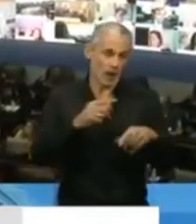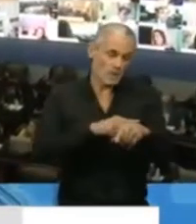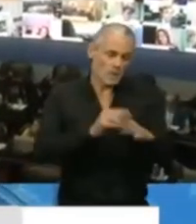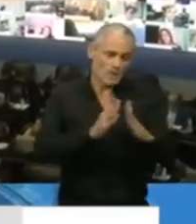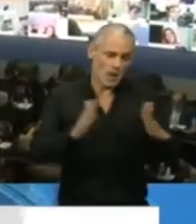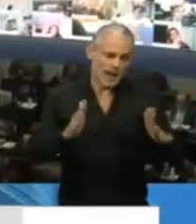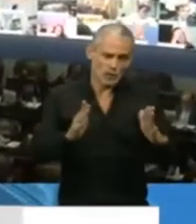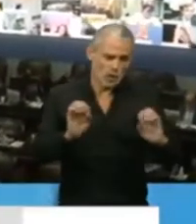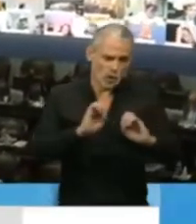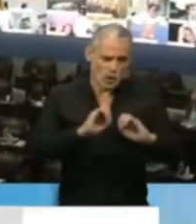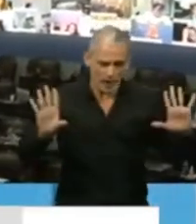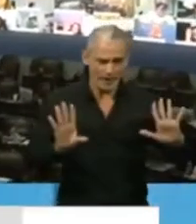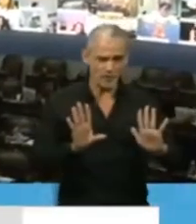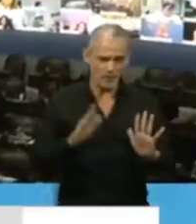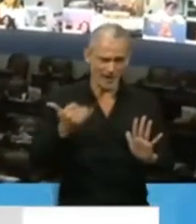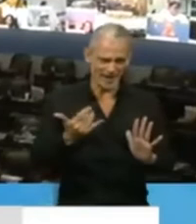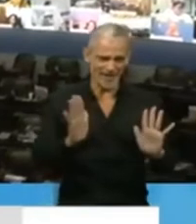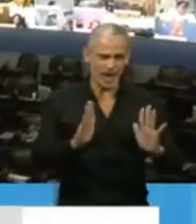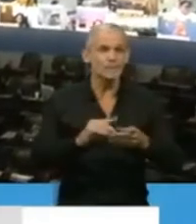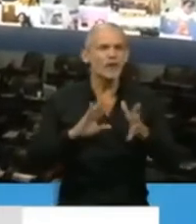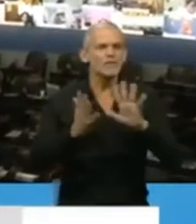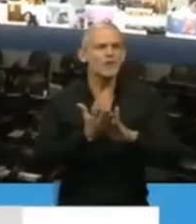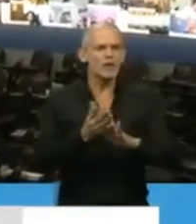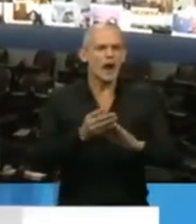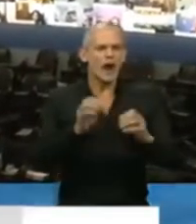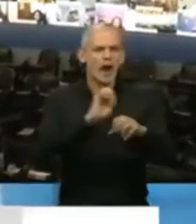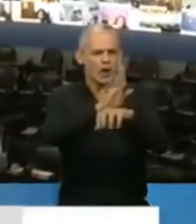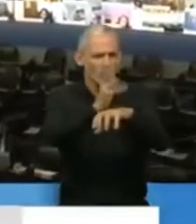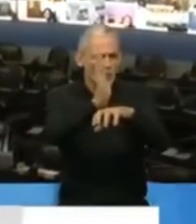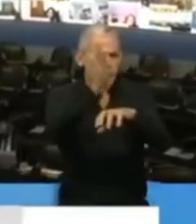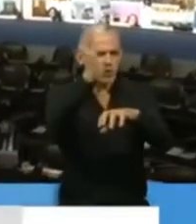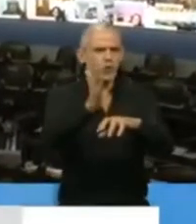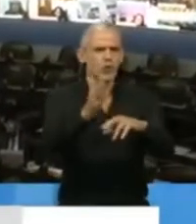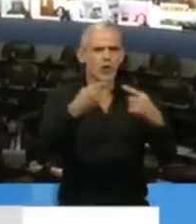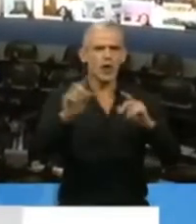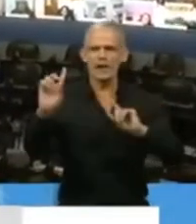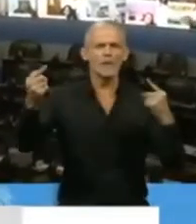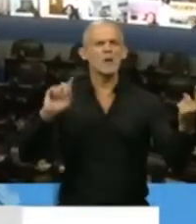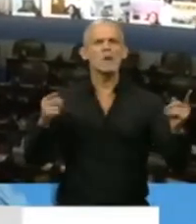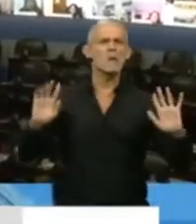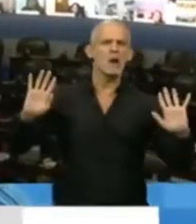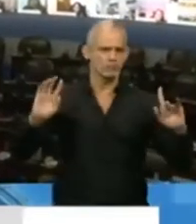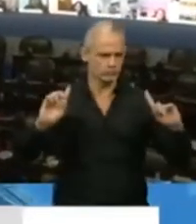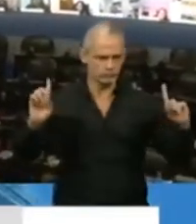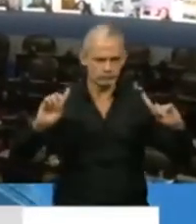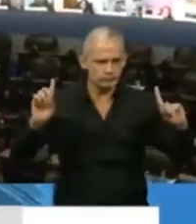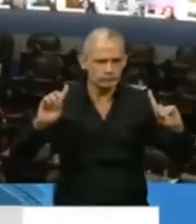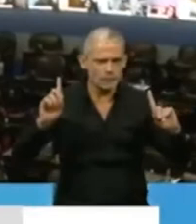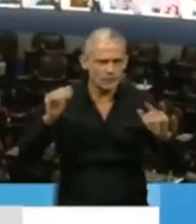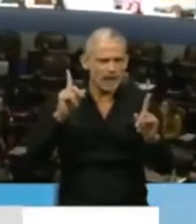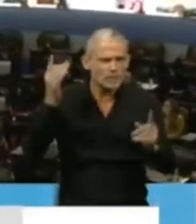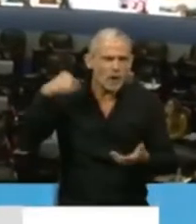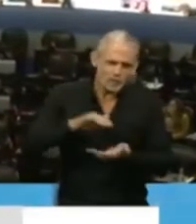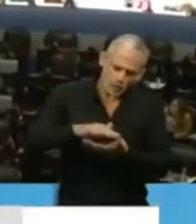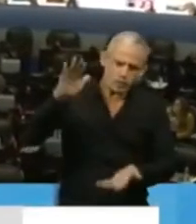o momento horrible, de derrotar las concepciones individualistas que nos han inculcado